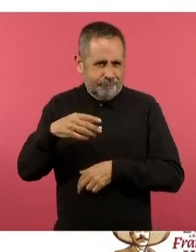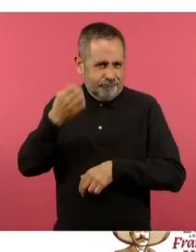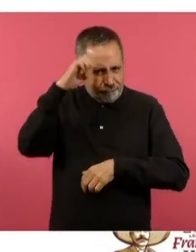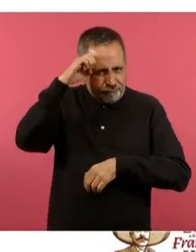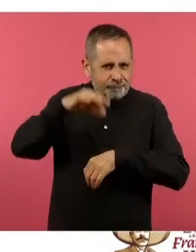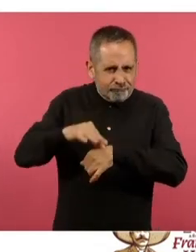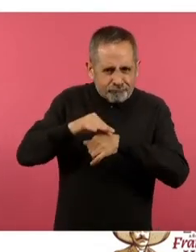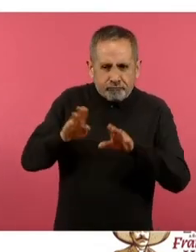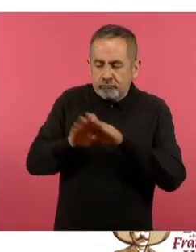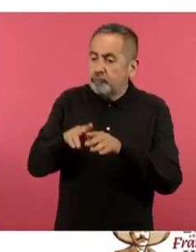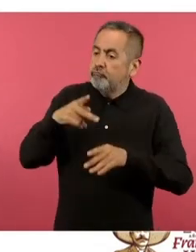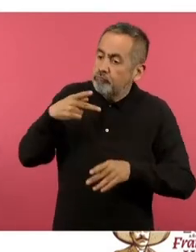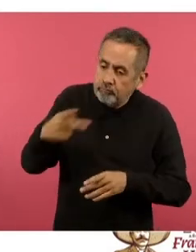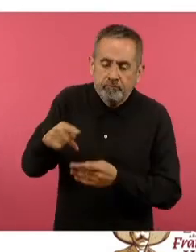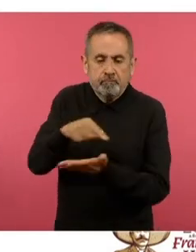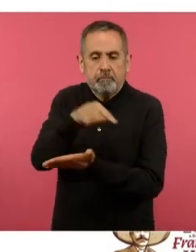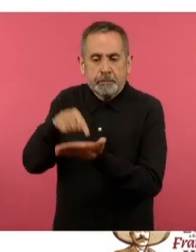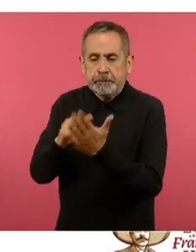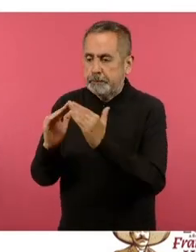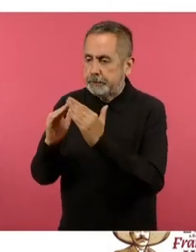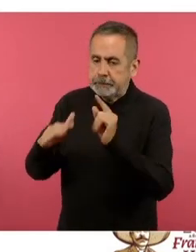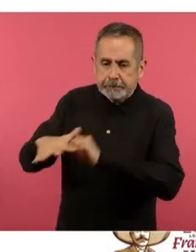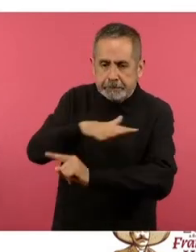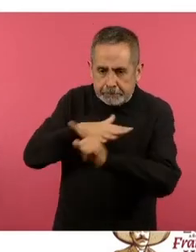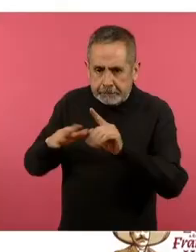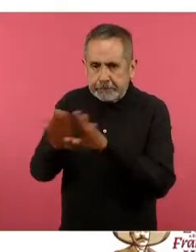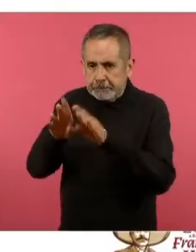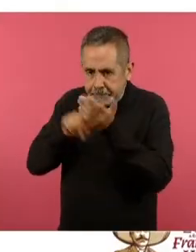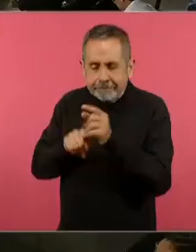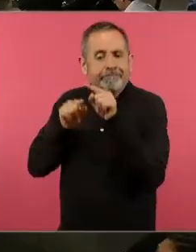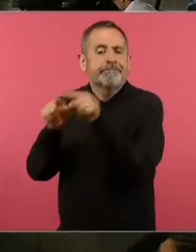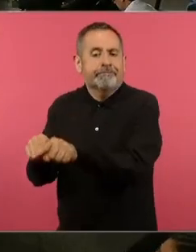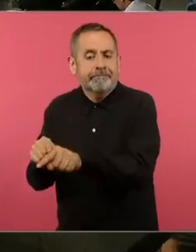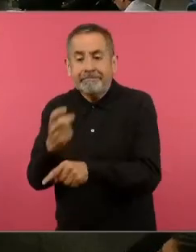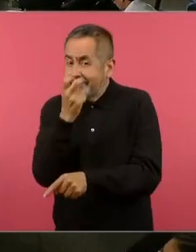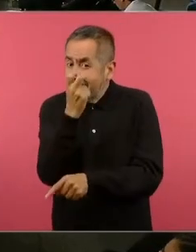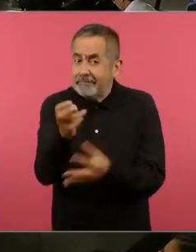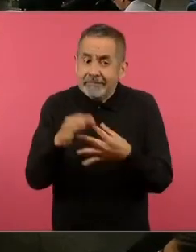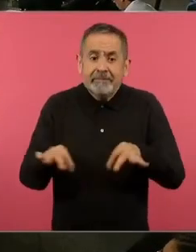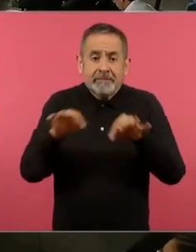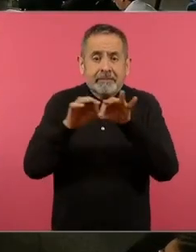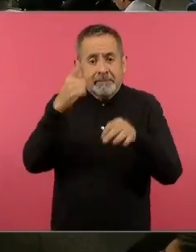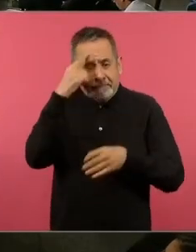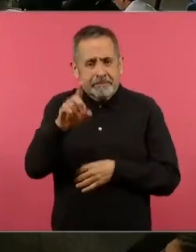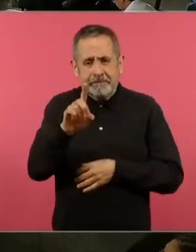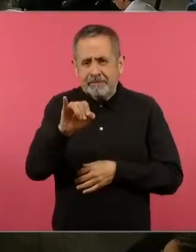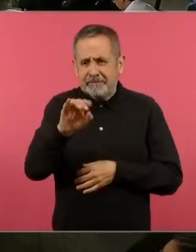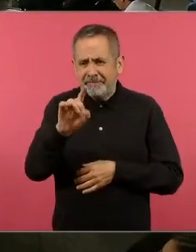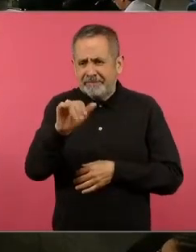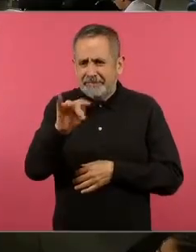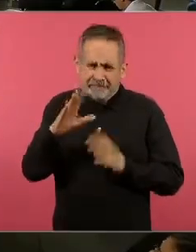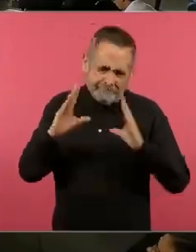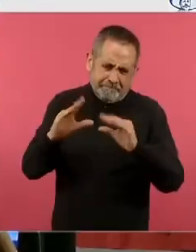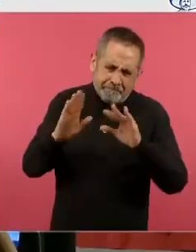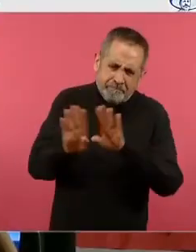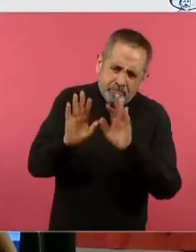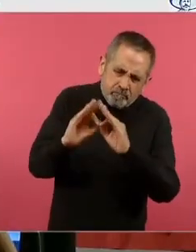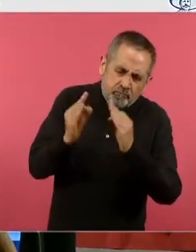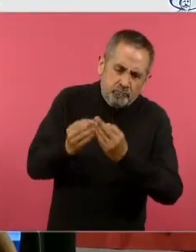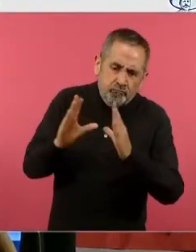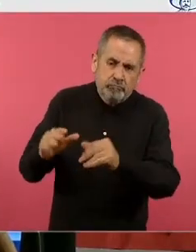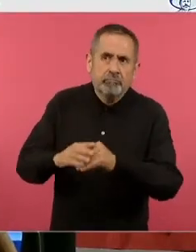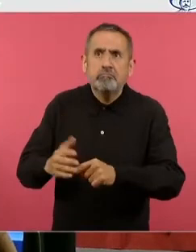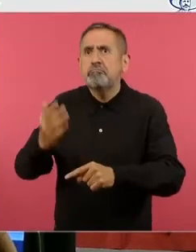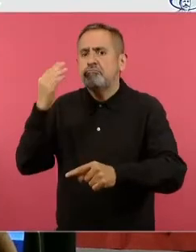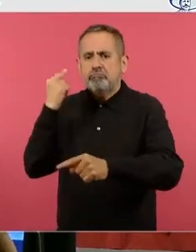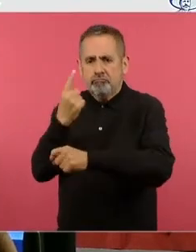donde viven este es un principio fundamental de la didáctica yo diría que es un principio que tiene más de un siglo y que